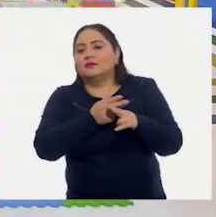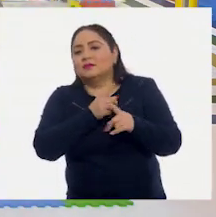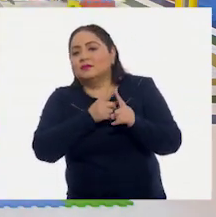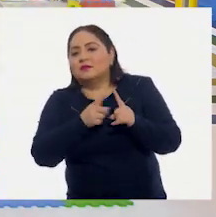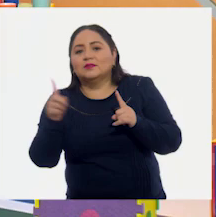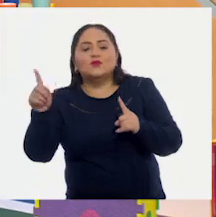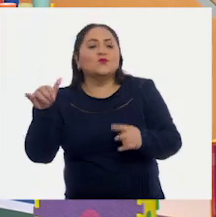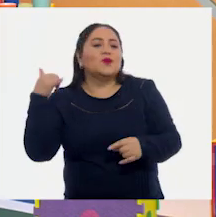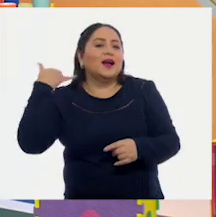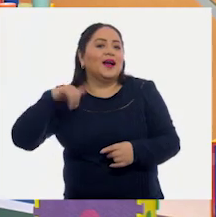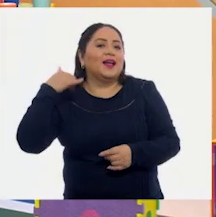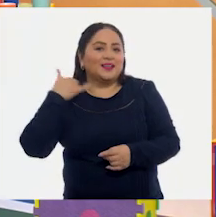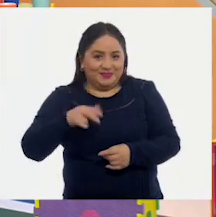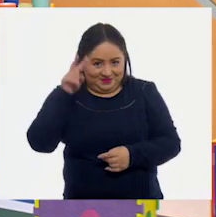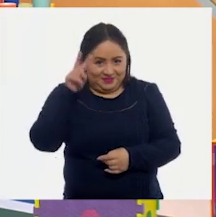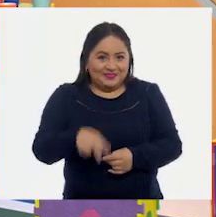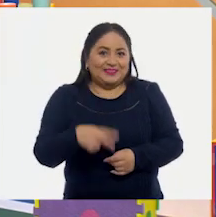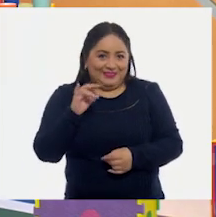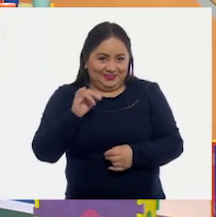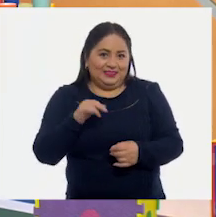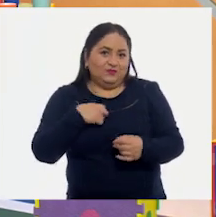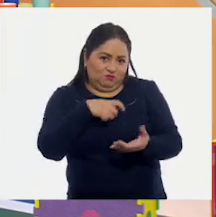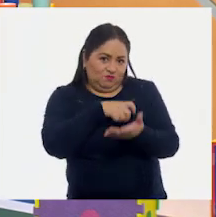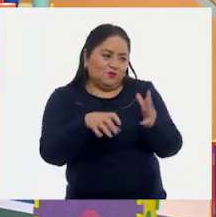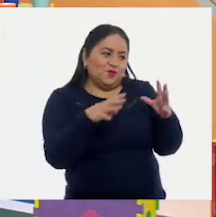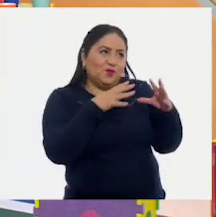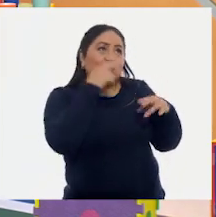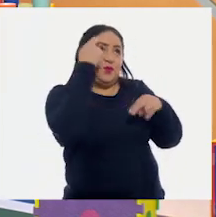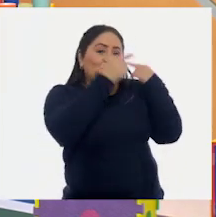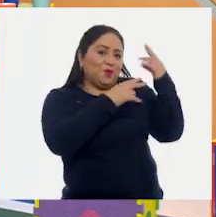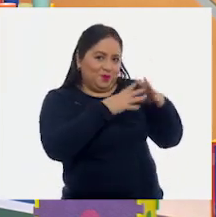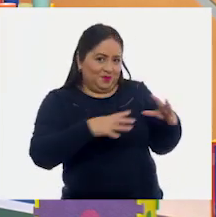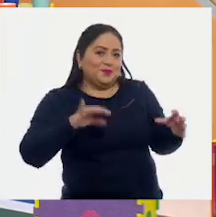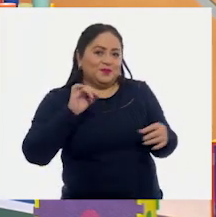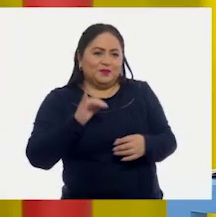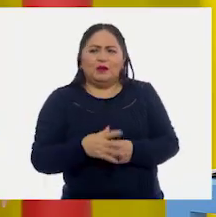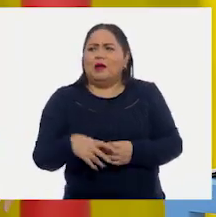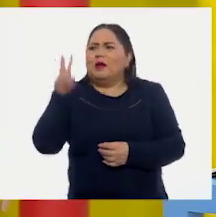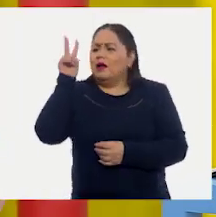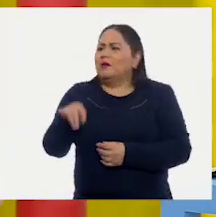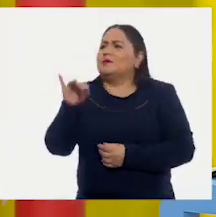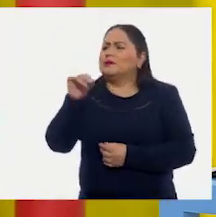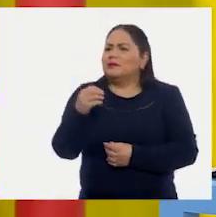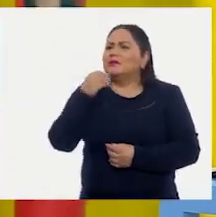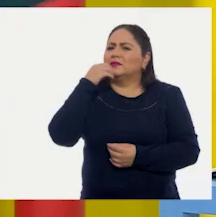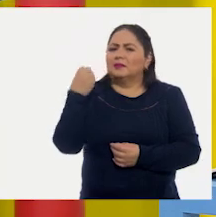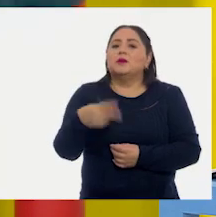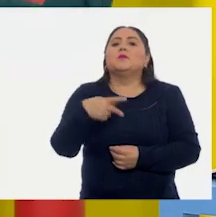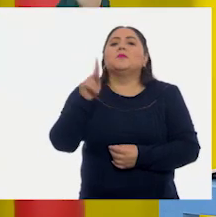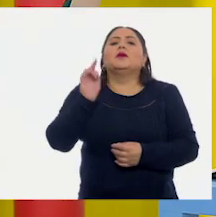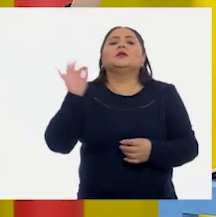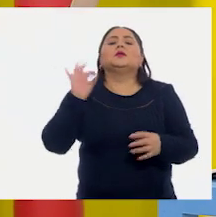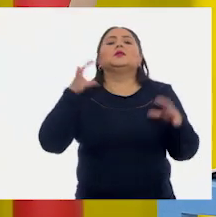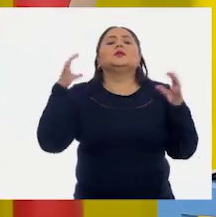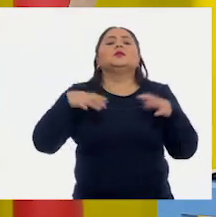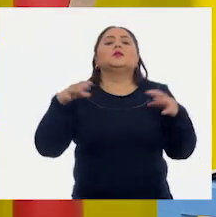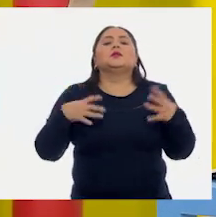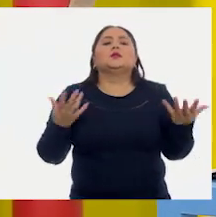Yucatán. ¿Verdad que para eso compraríamos una nube? ¡Ay, estaría padrísimo! Sí, pero ¿qué tal si llueve?